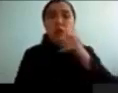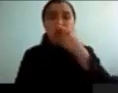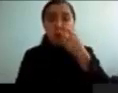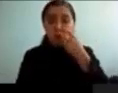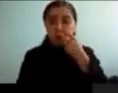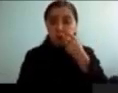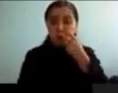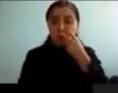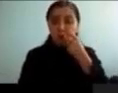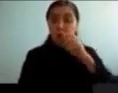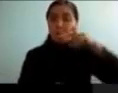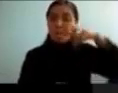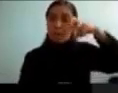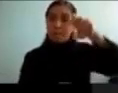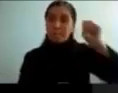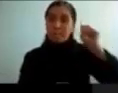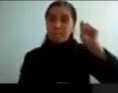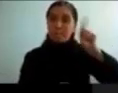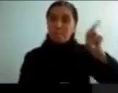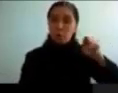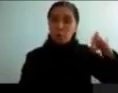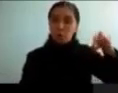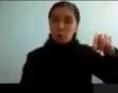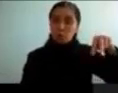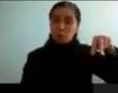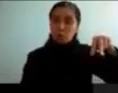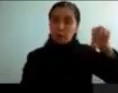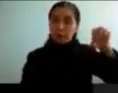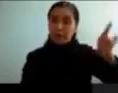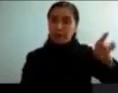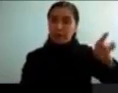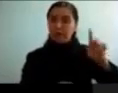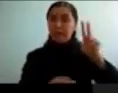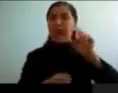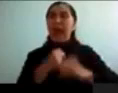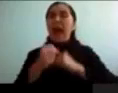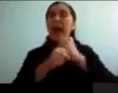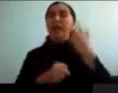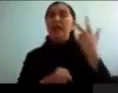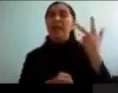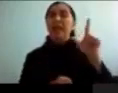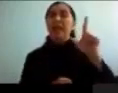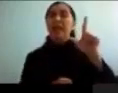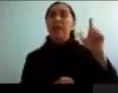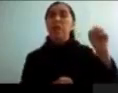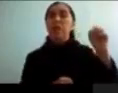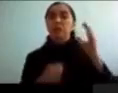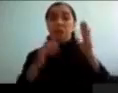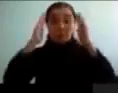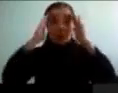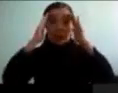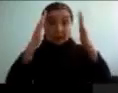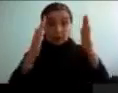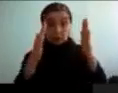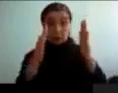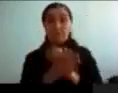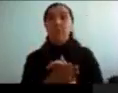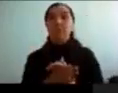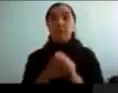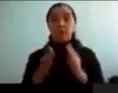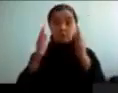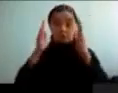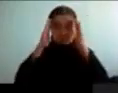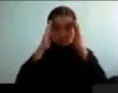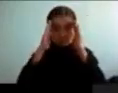gracia de este experimento, que es muy simple, dice que si nosotros ponemos atención, a una parte del mundo, por ejemplo, si yo miro siempre la pantalla, pero yo